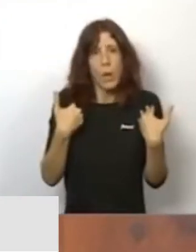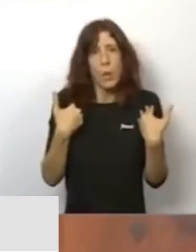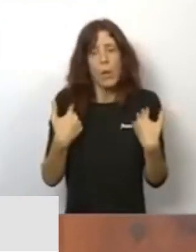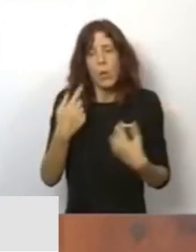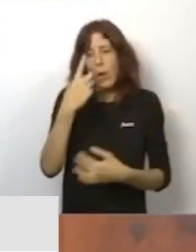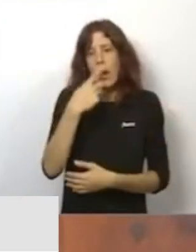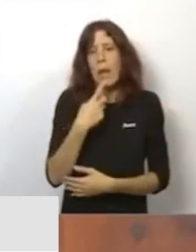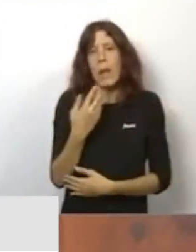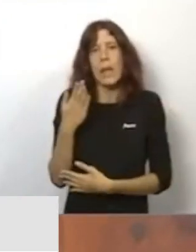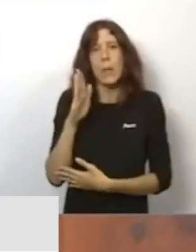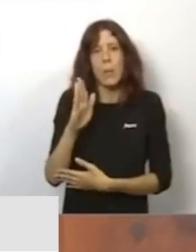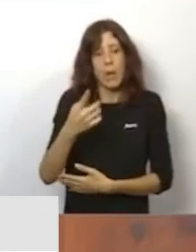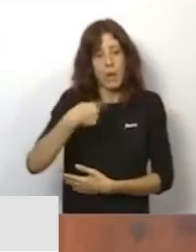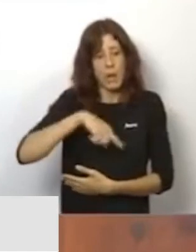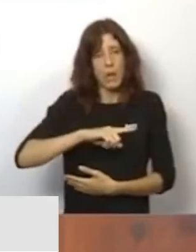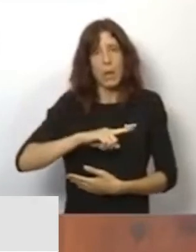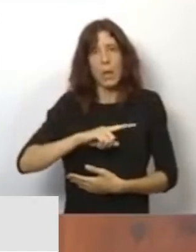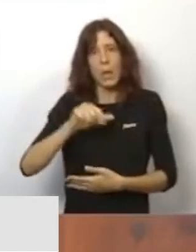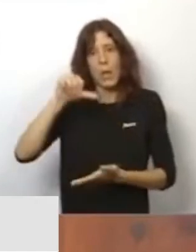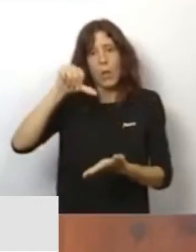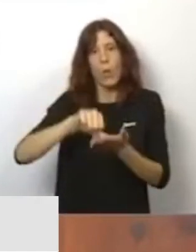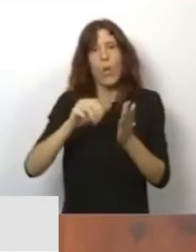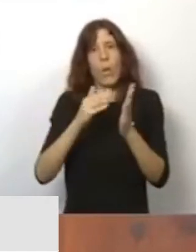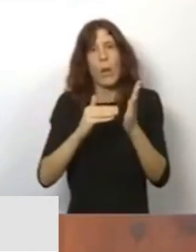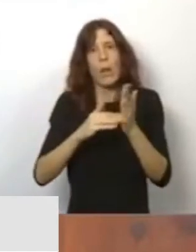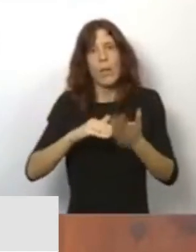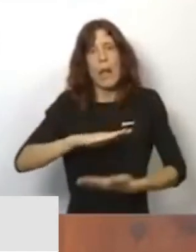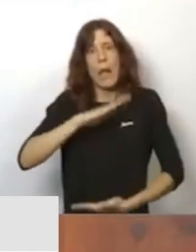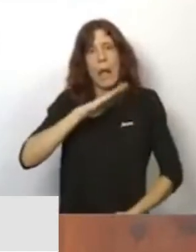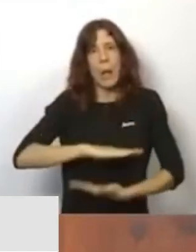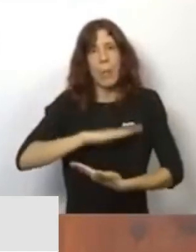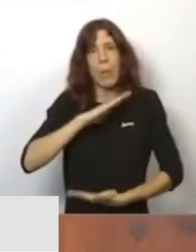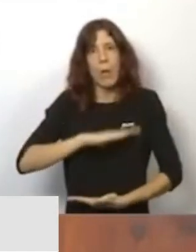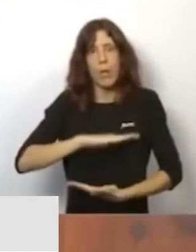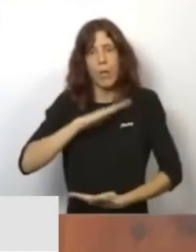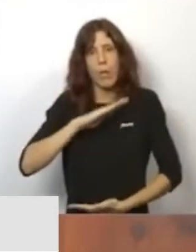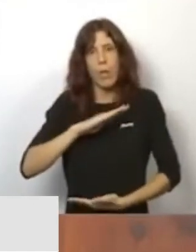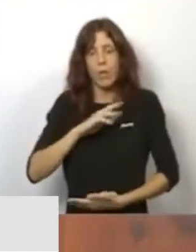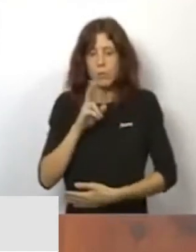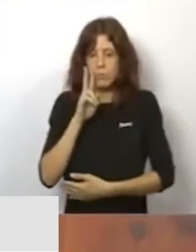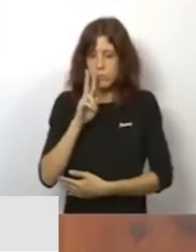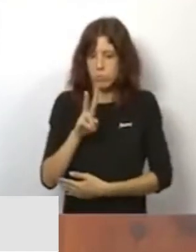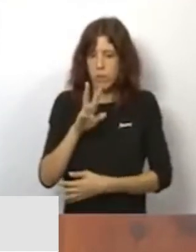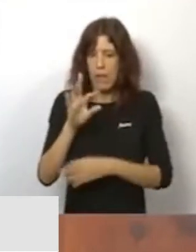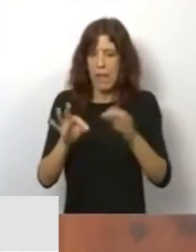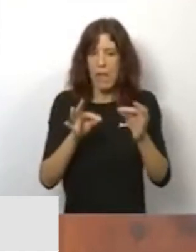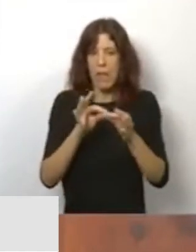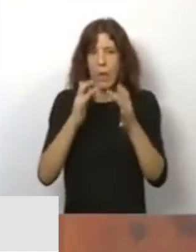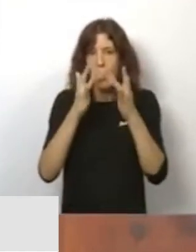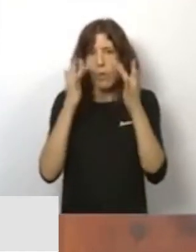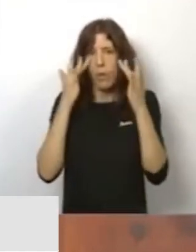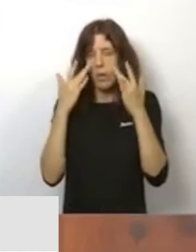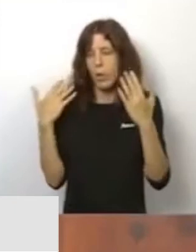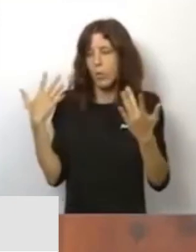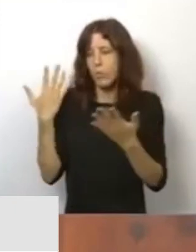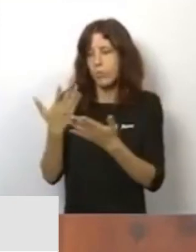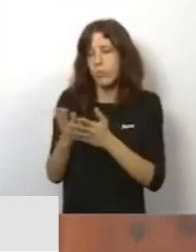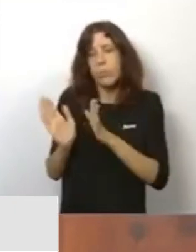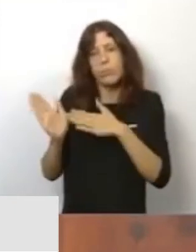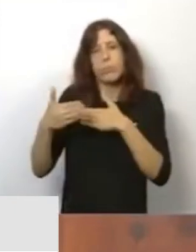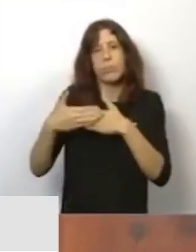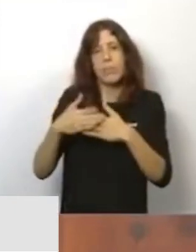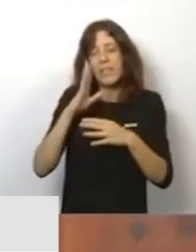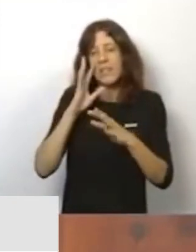una imagen también de la capacidad que tiene la ciudad de Valencia de cerrar ese ciclo fallero con total